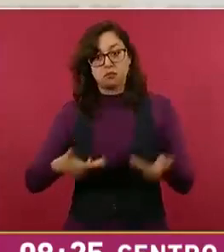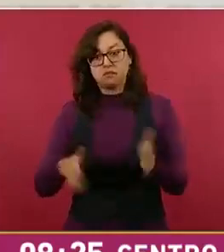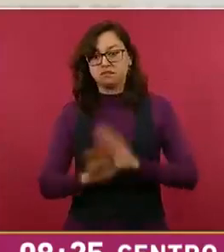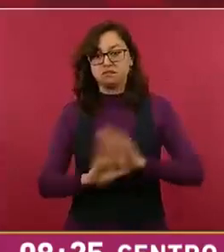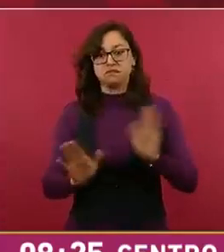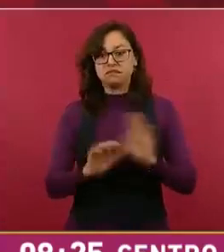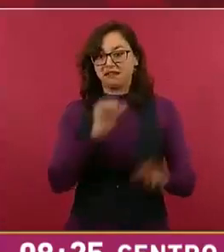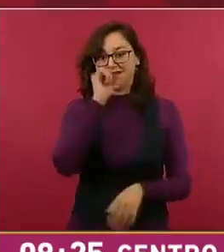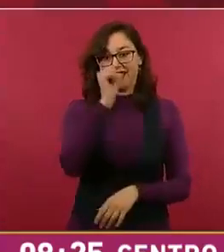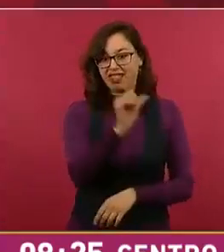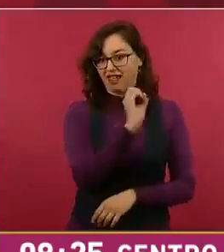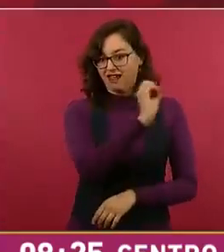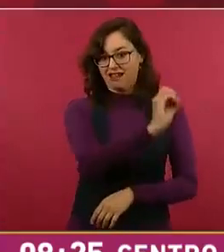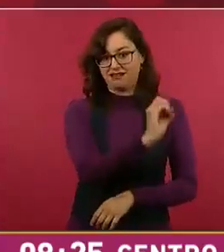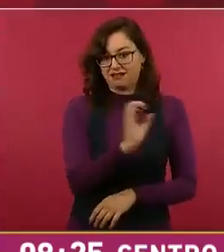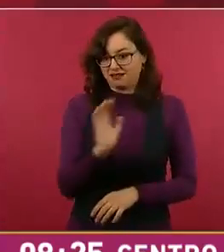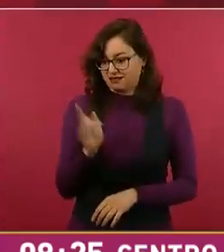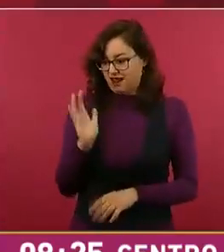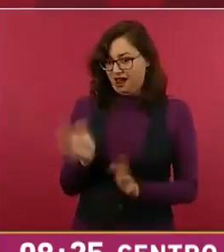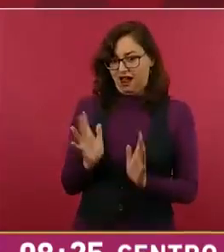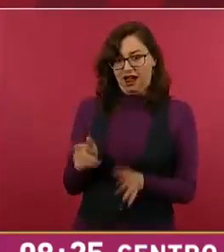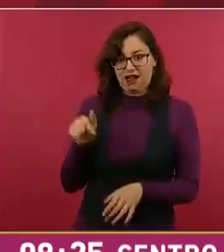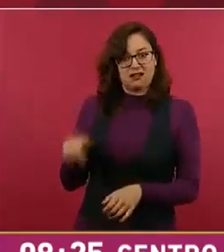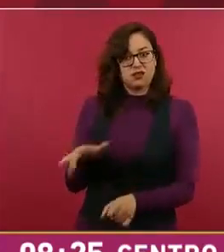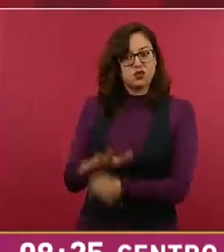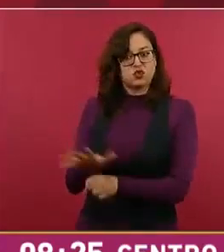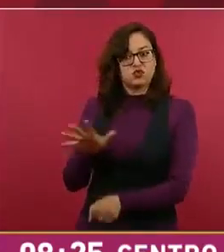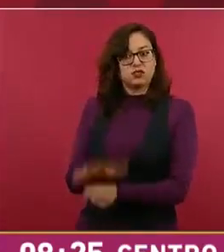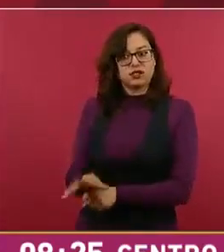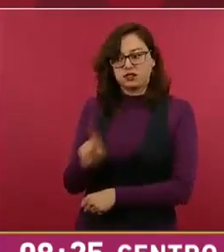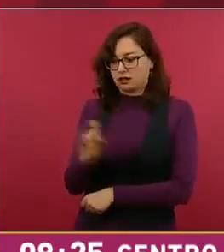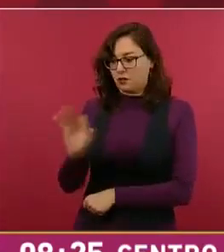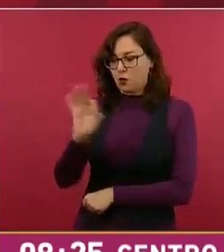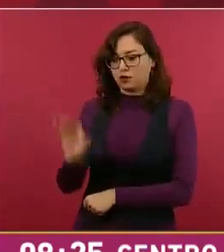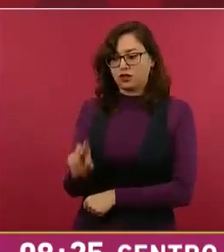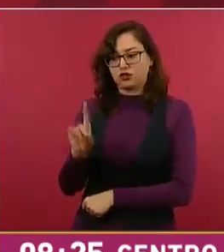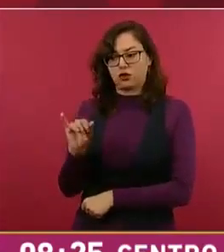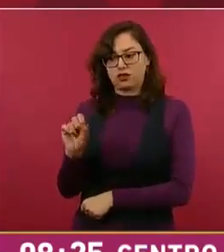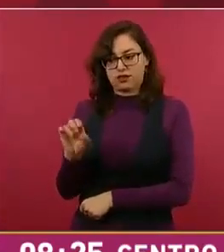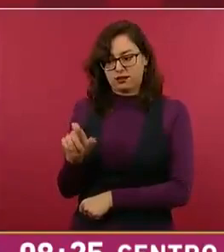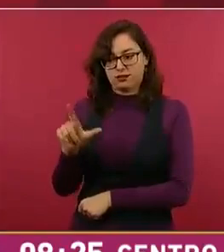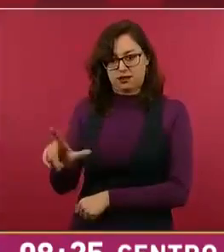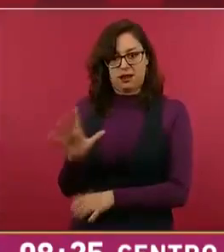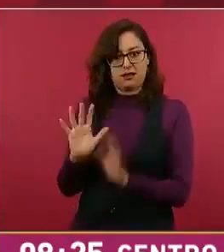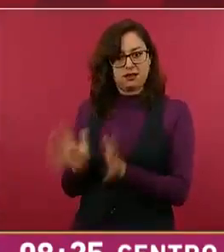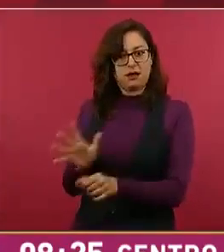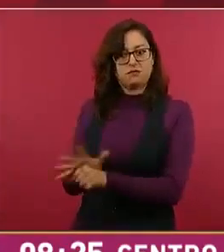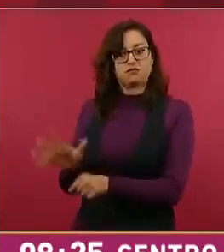ahora que se va a terminar Dos Bocas, pues ya el año próximo dejamos de comprar gasolinas.